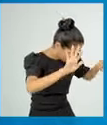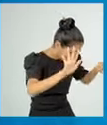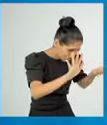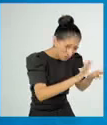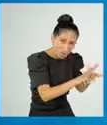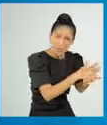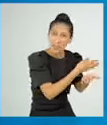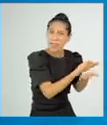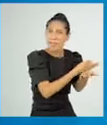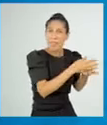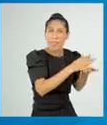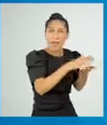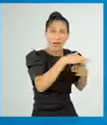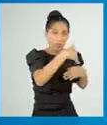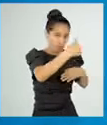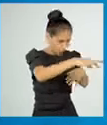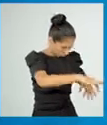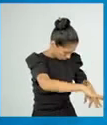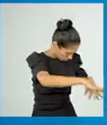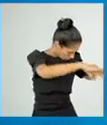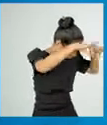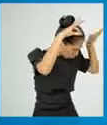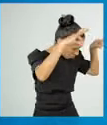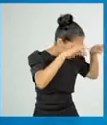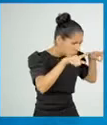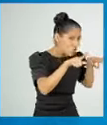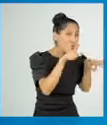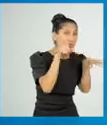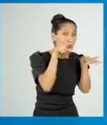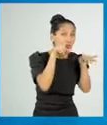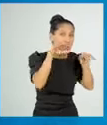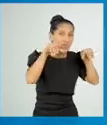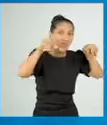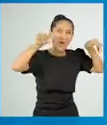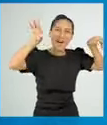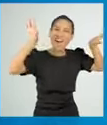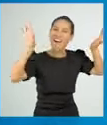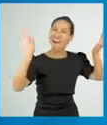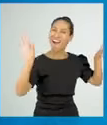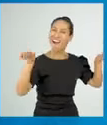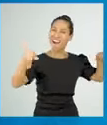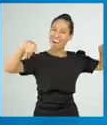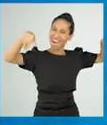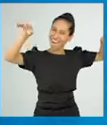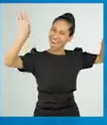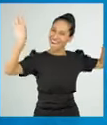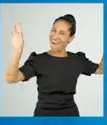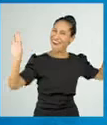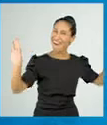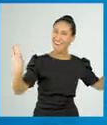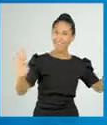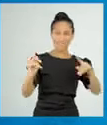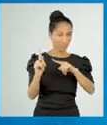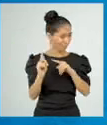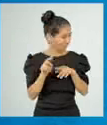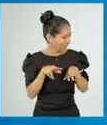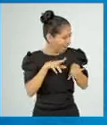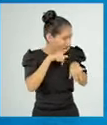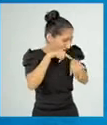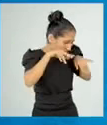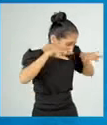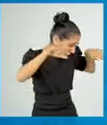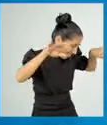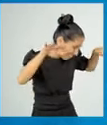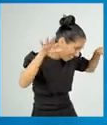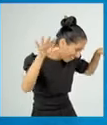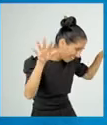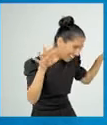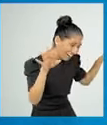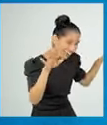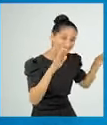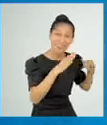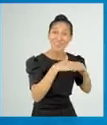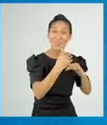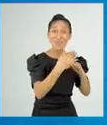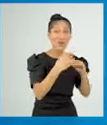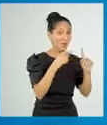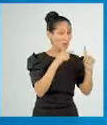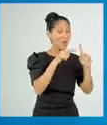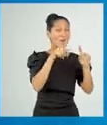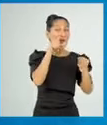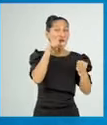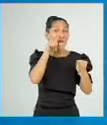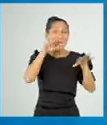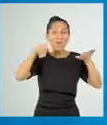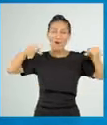gracioso pajarillo. Era la esperanza, el único bien que les quedaba a los mortales para consuelo de su